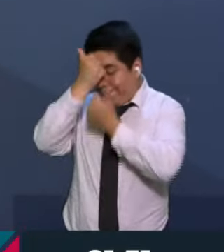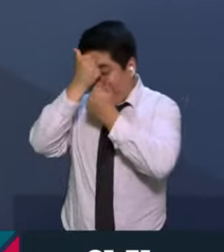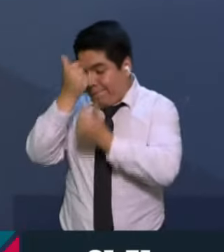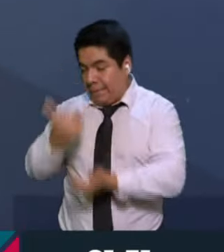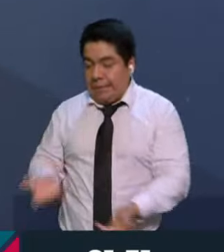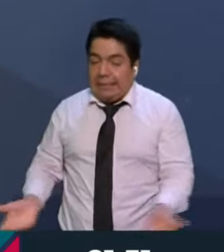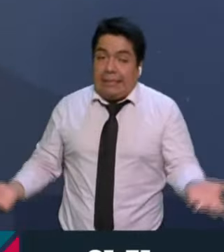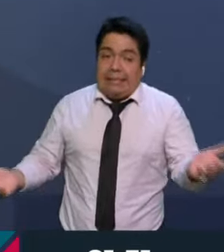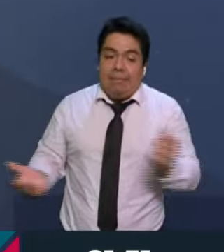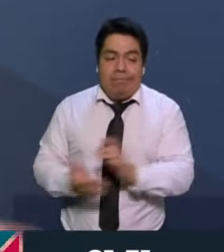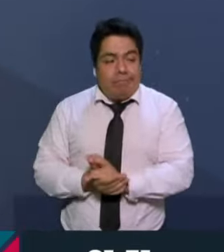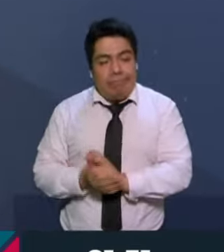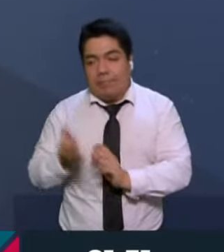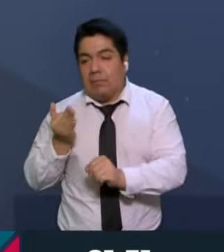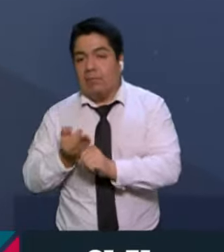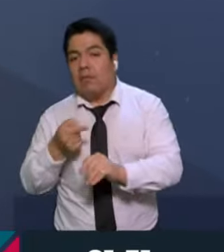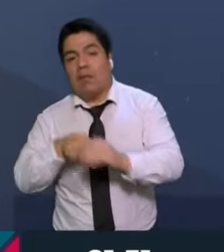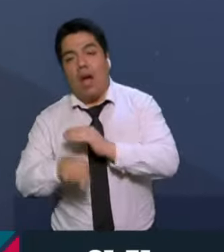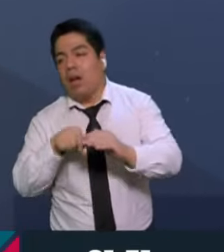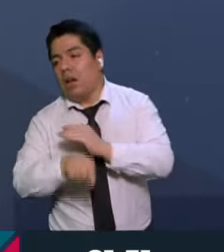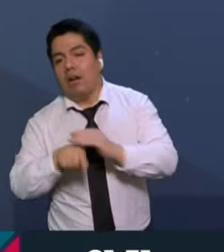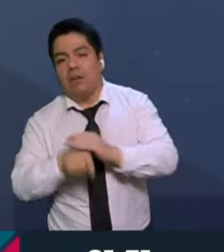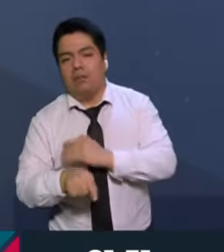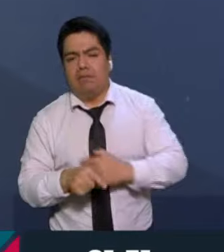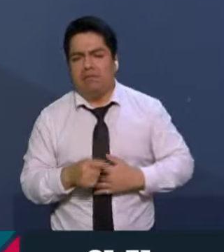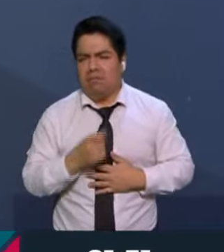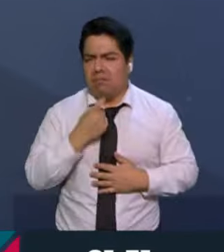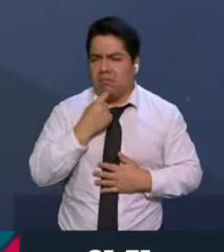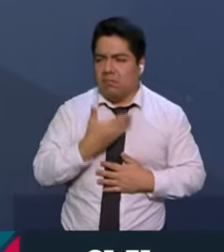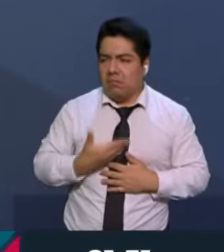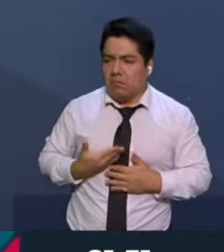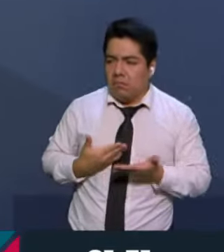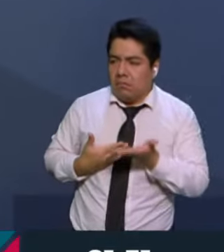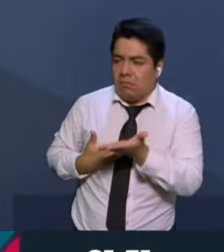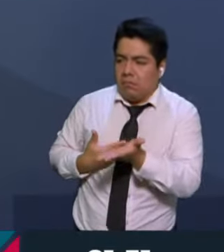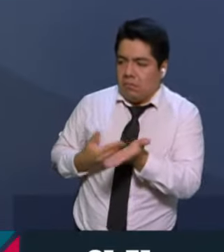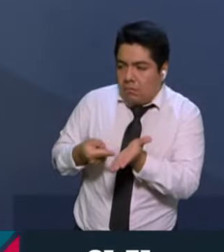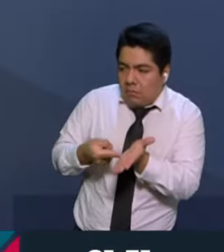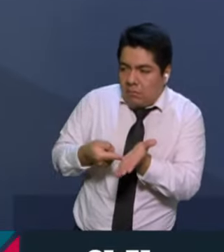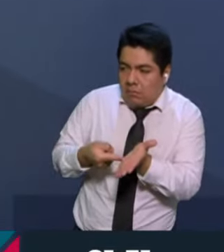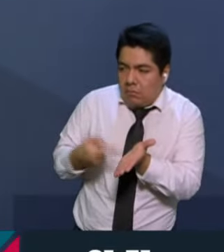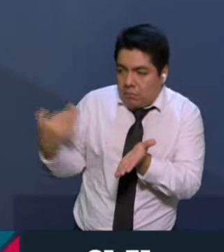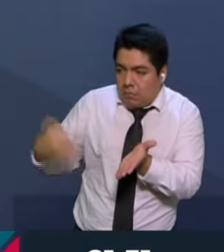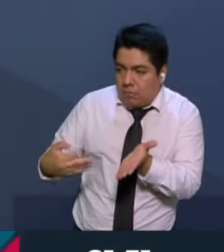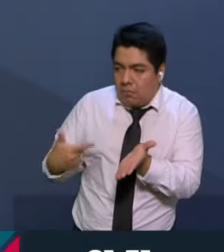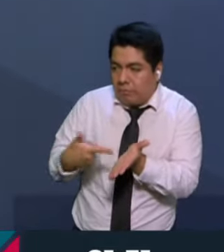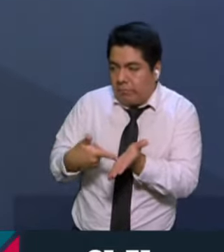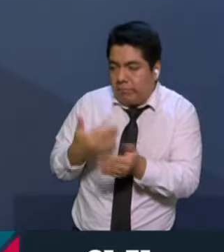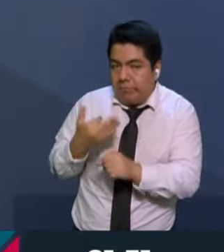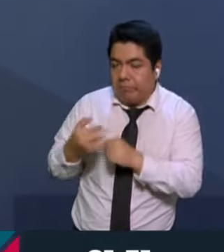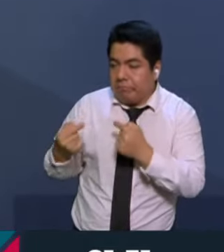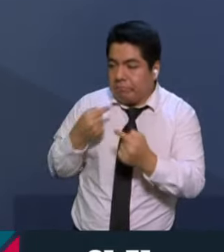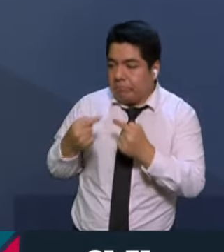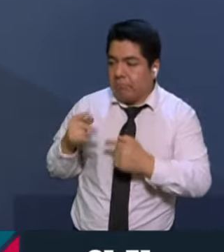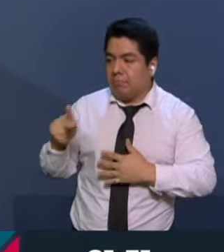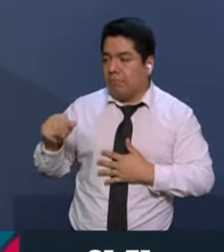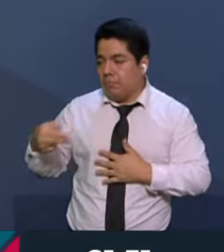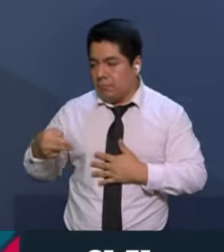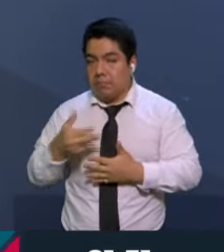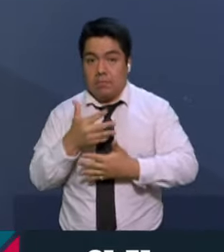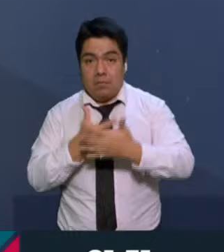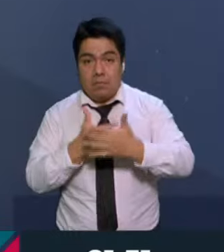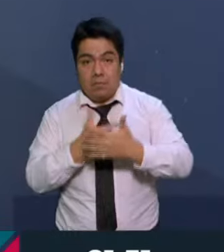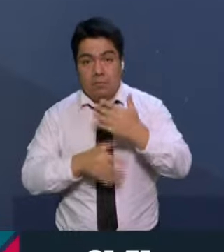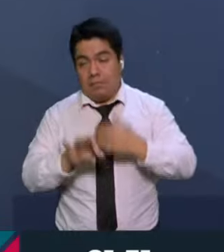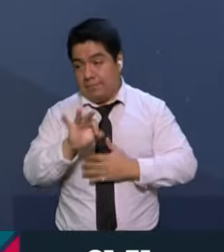y se quejan de que no funciona como el presidente les propuso. Si hubieran votado a favor no tendríamos esta discusión. Si el PAN obtenía el 15